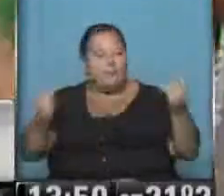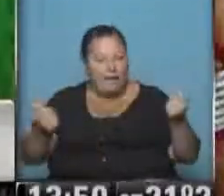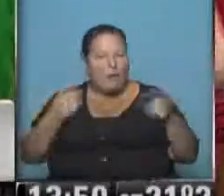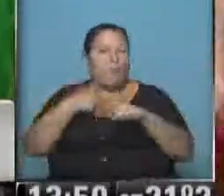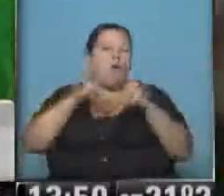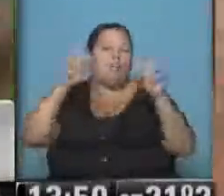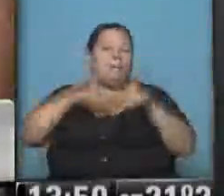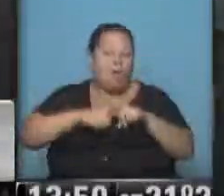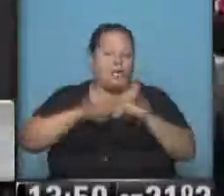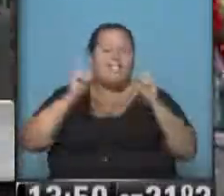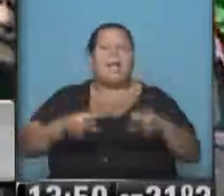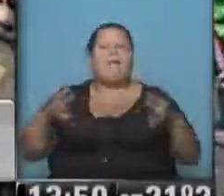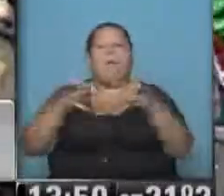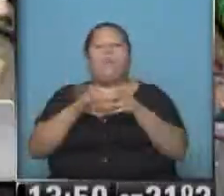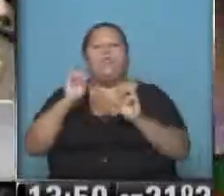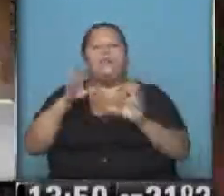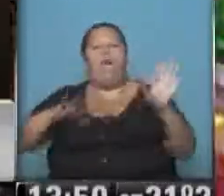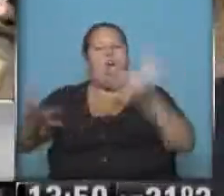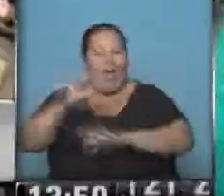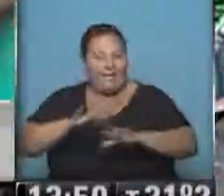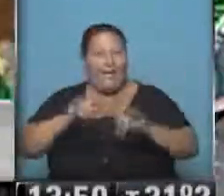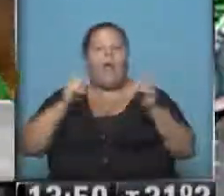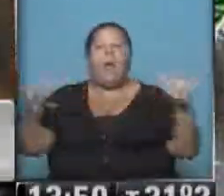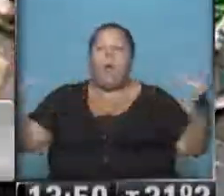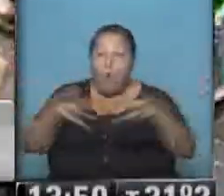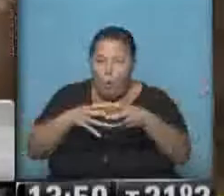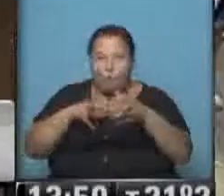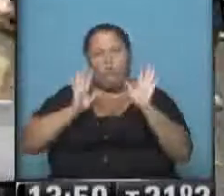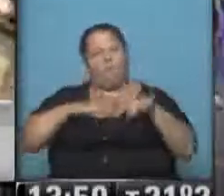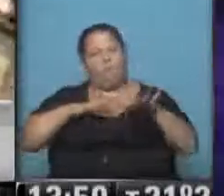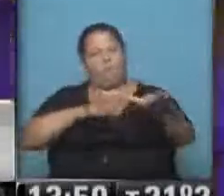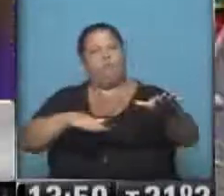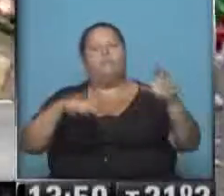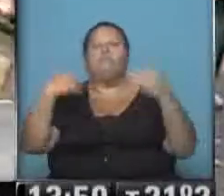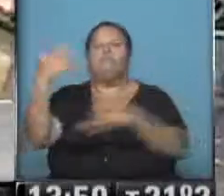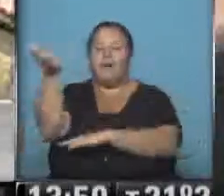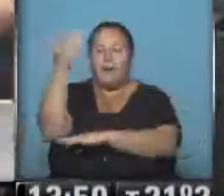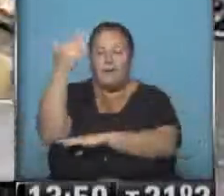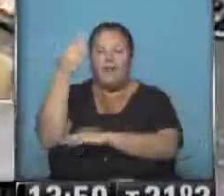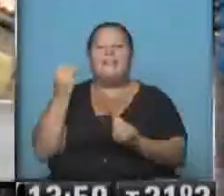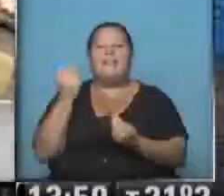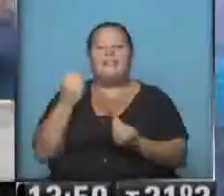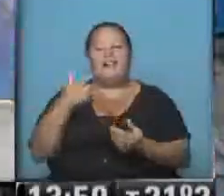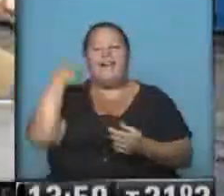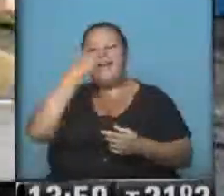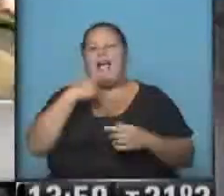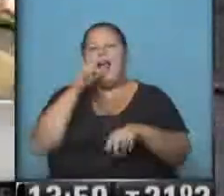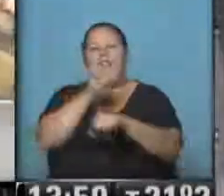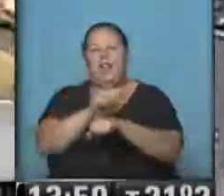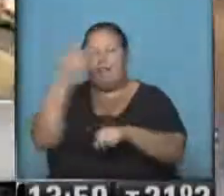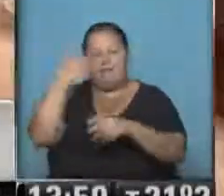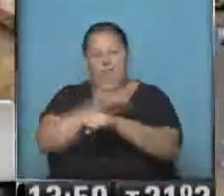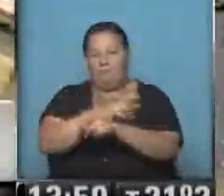por razones políticas y también unidos y organizados. Y juntos marcharán con la emblemática bandera de los rostros de los detenidos